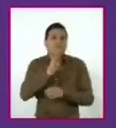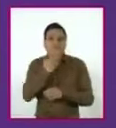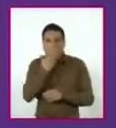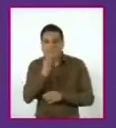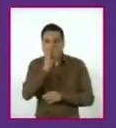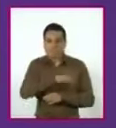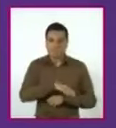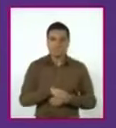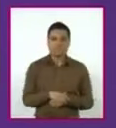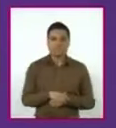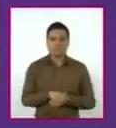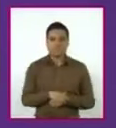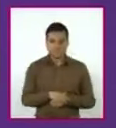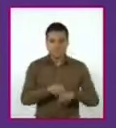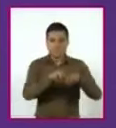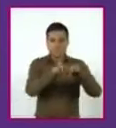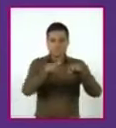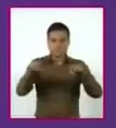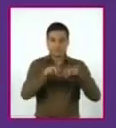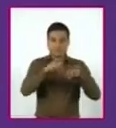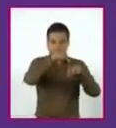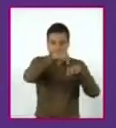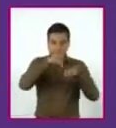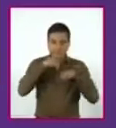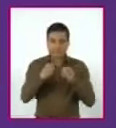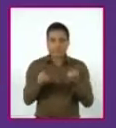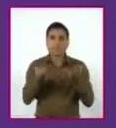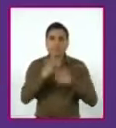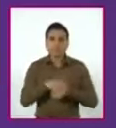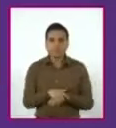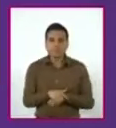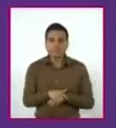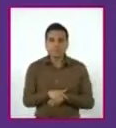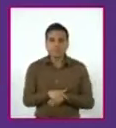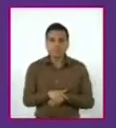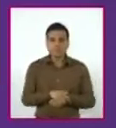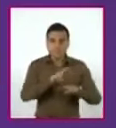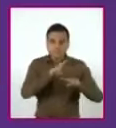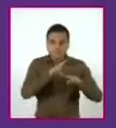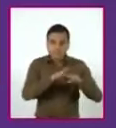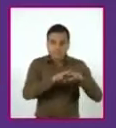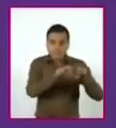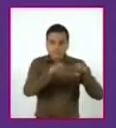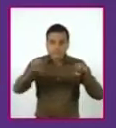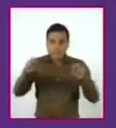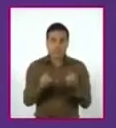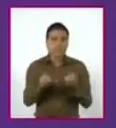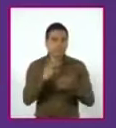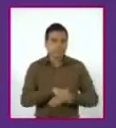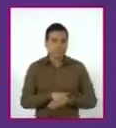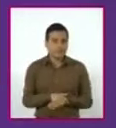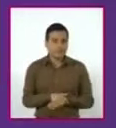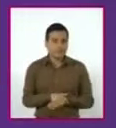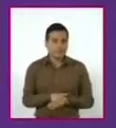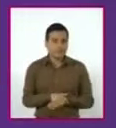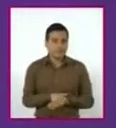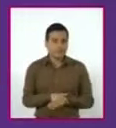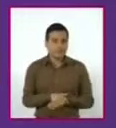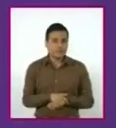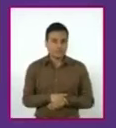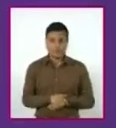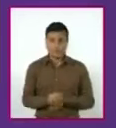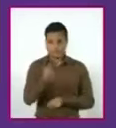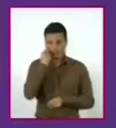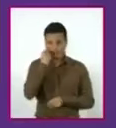¿Cuántas filas tiene el auditorio? ¿Cuántas butacas hay en la fila? Planteando el problema tenemos